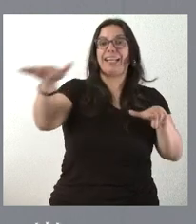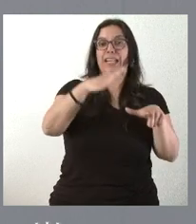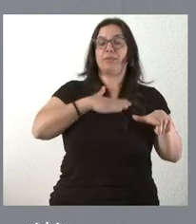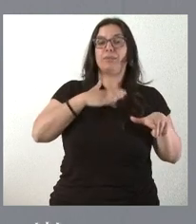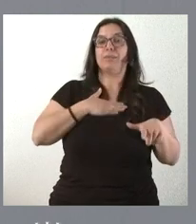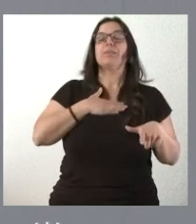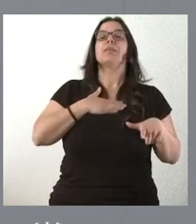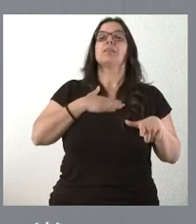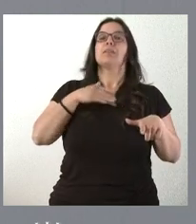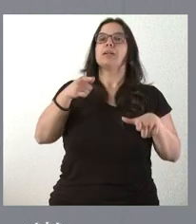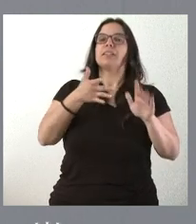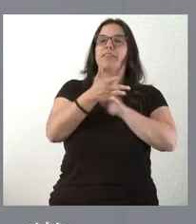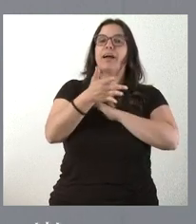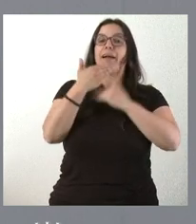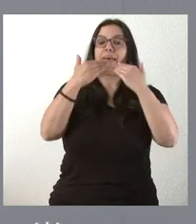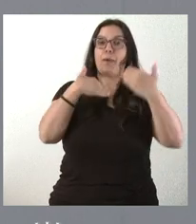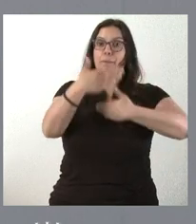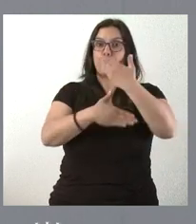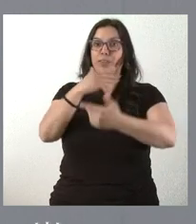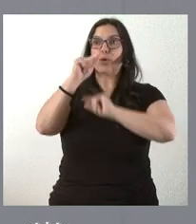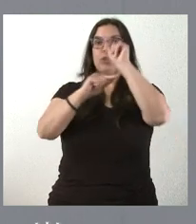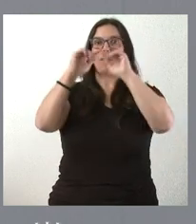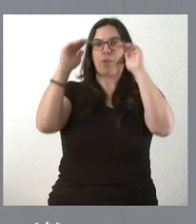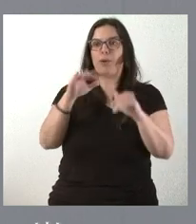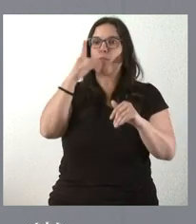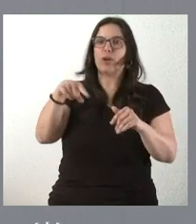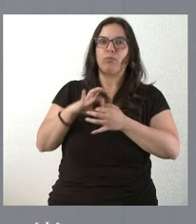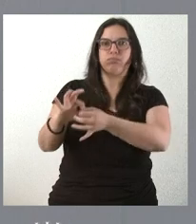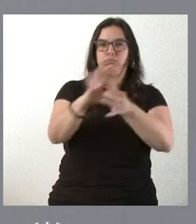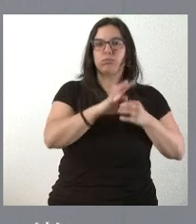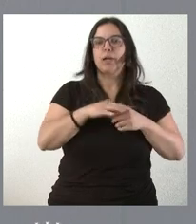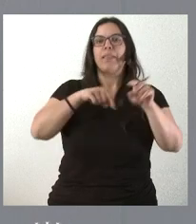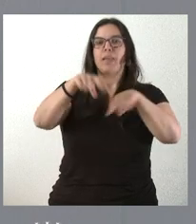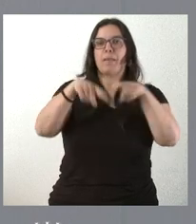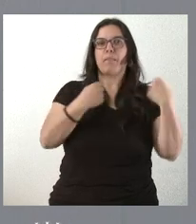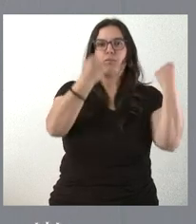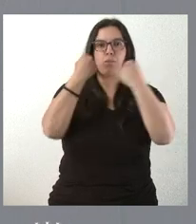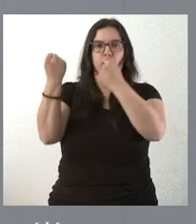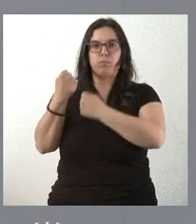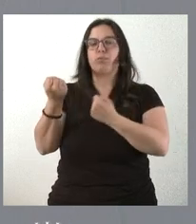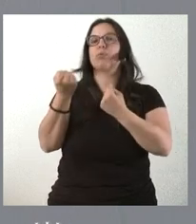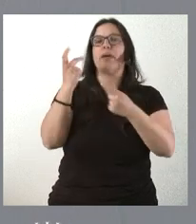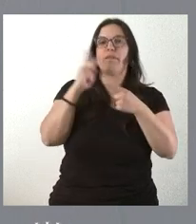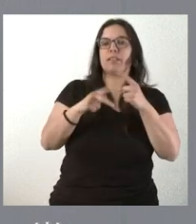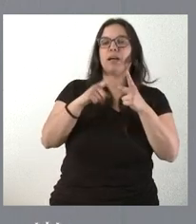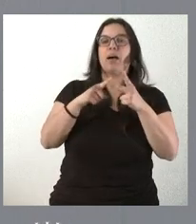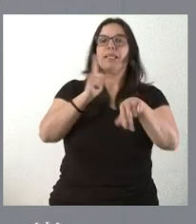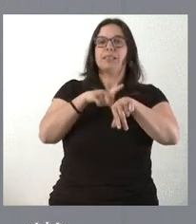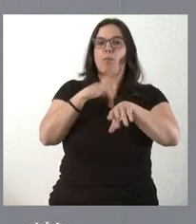a este proceso se reducen las emisiones de CO2, se evita el desplazamiento entre fincas, el tiempo de ejecución de las labores